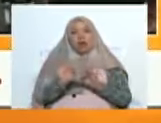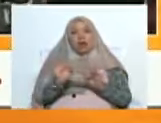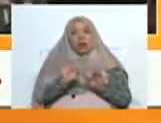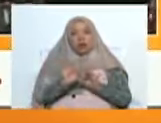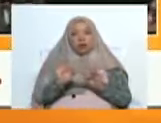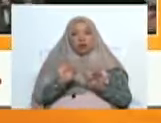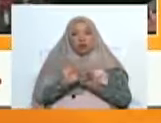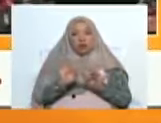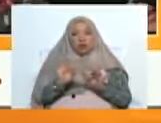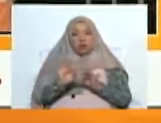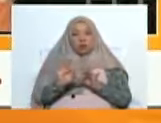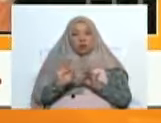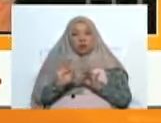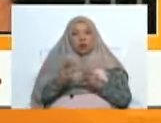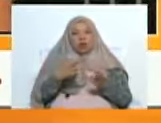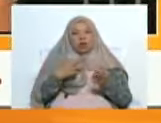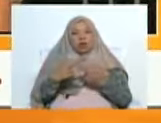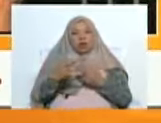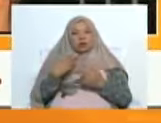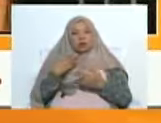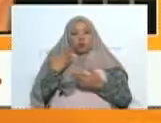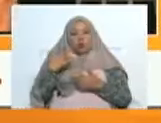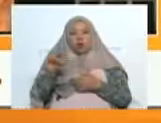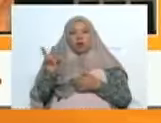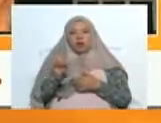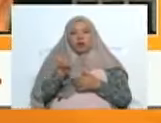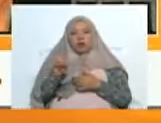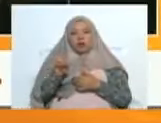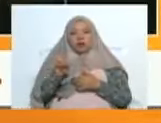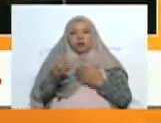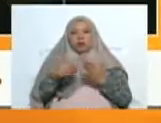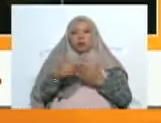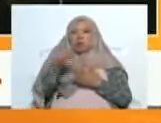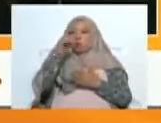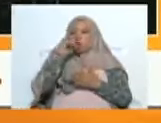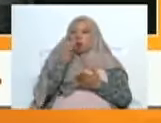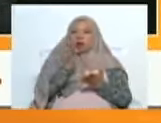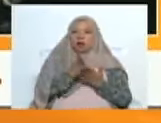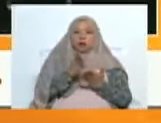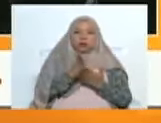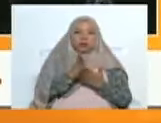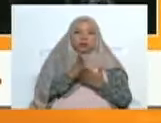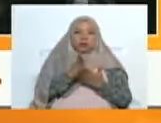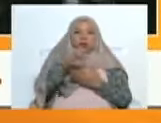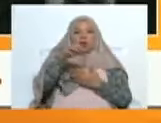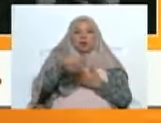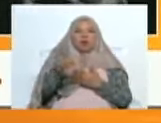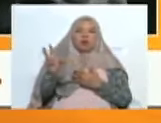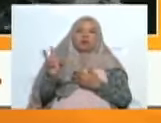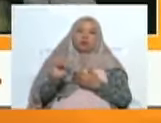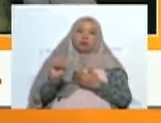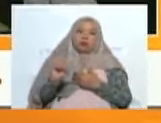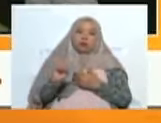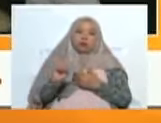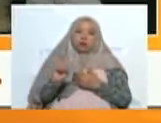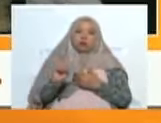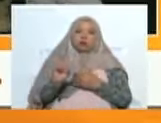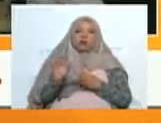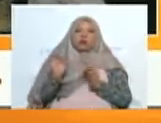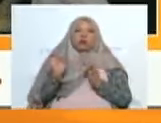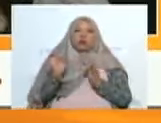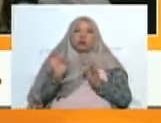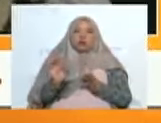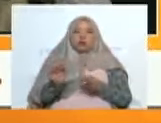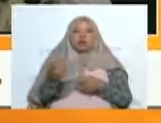no solamente se realizó aquí en Caracas, sino que se realizó en cada una de las capitales de Estado del país. De manera que verdaderamente fue